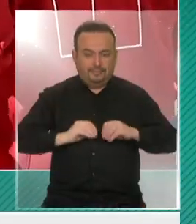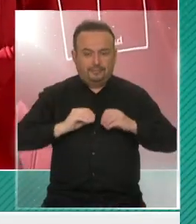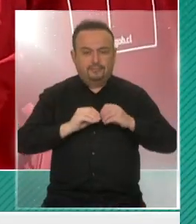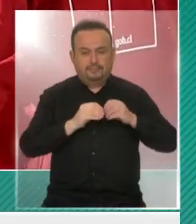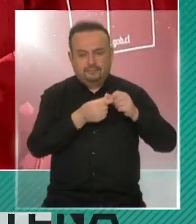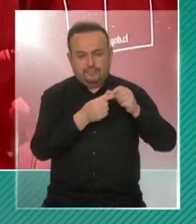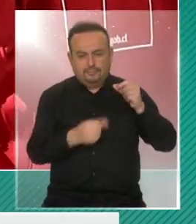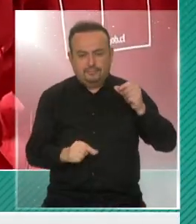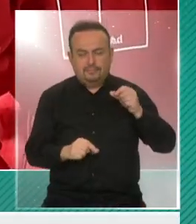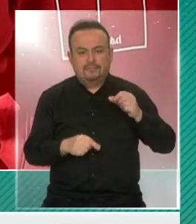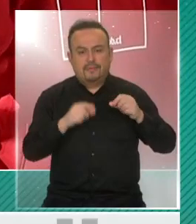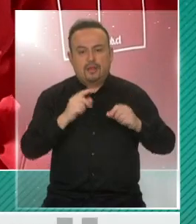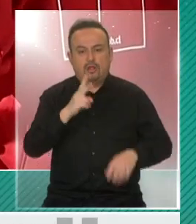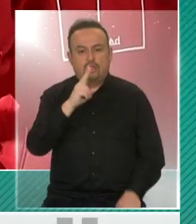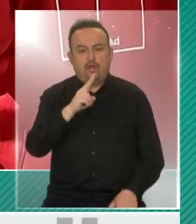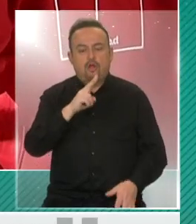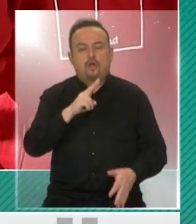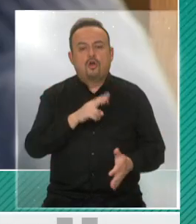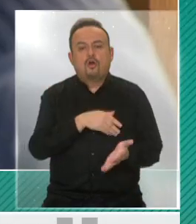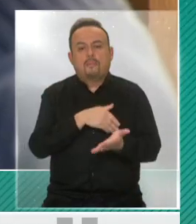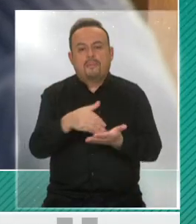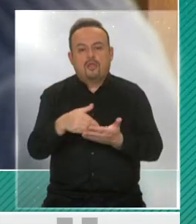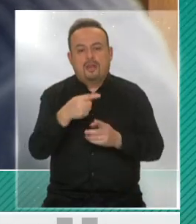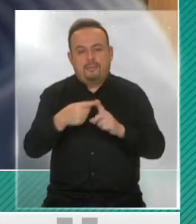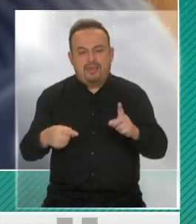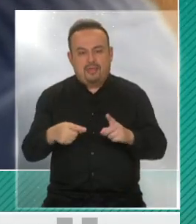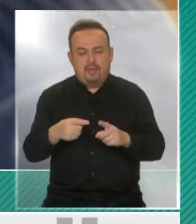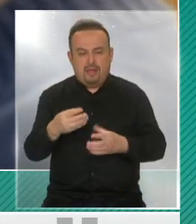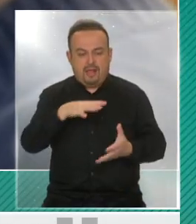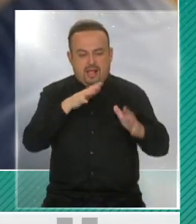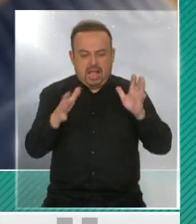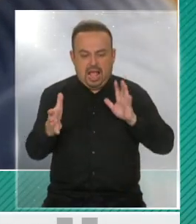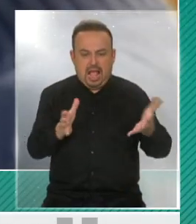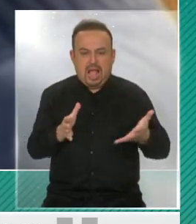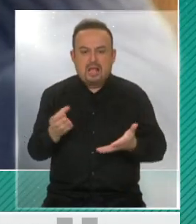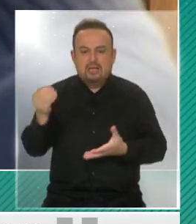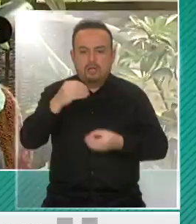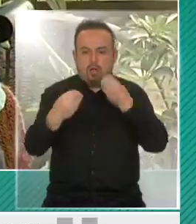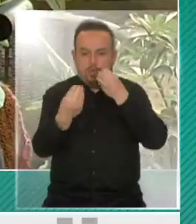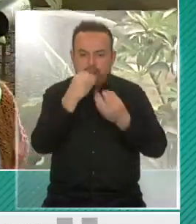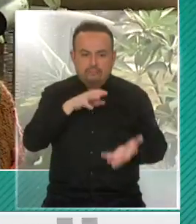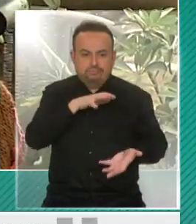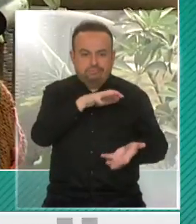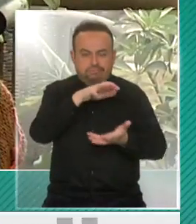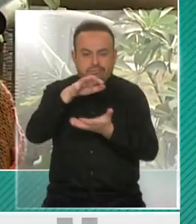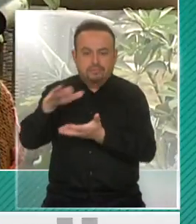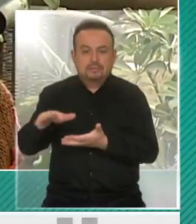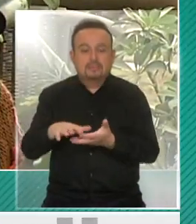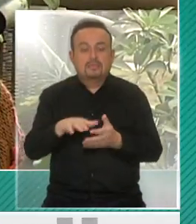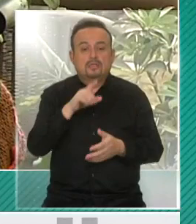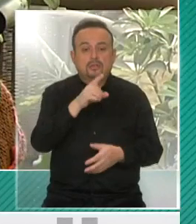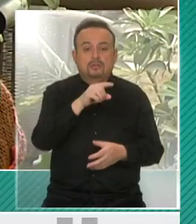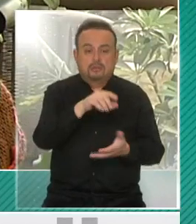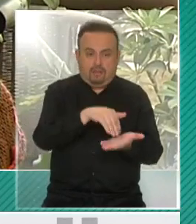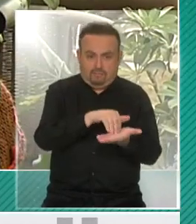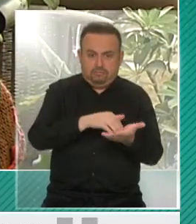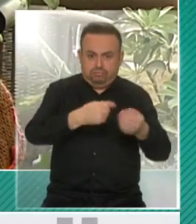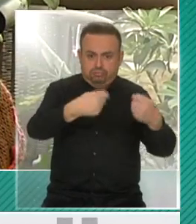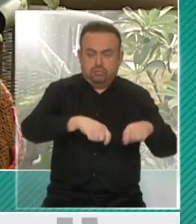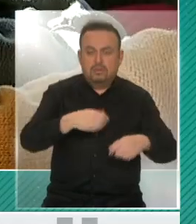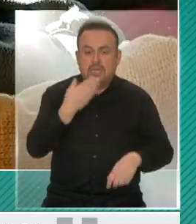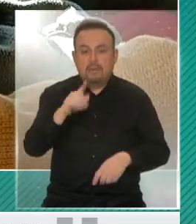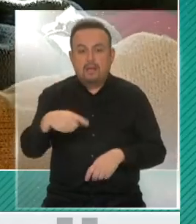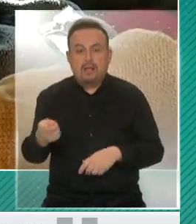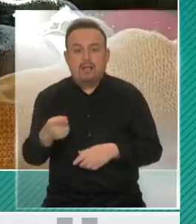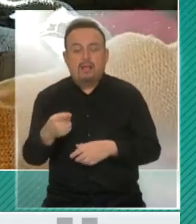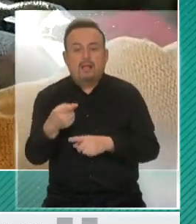Nacional. Estas 2,5 millones de cajas de alimentos que se va a entregar, decía, no solamente a las familias más vulnerables que están en cuarentena, sino